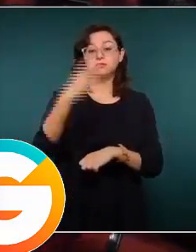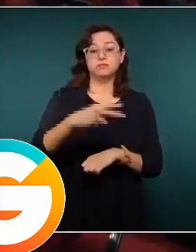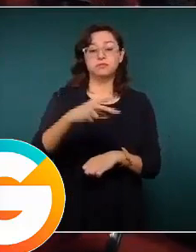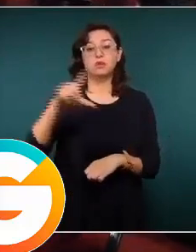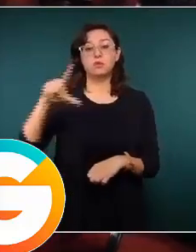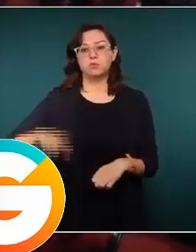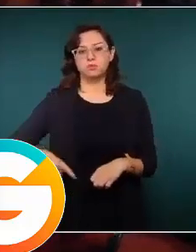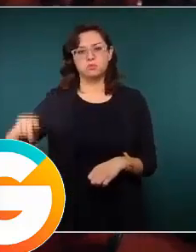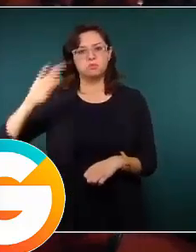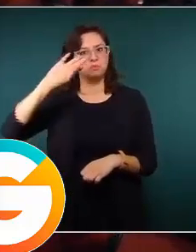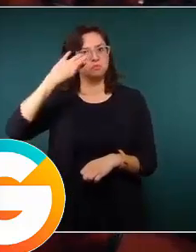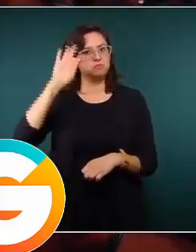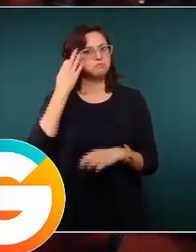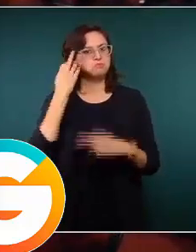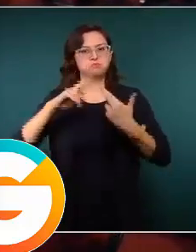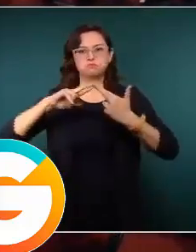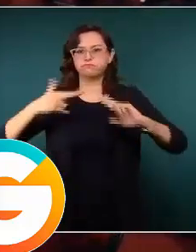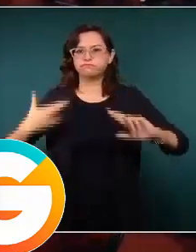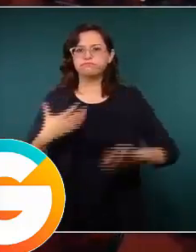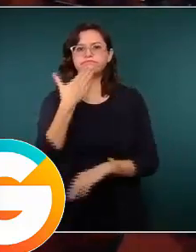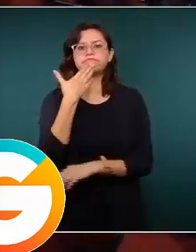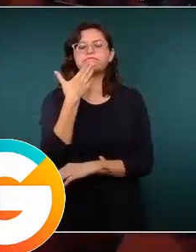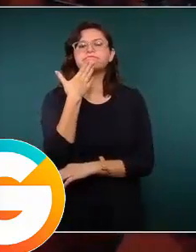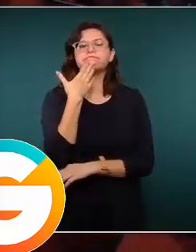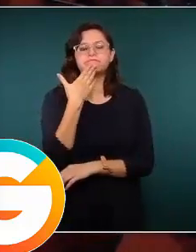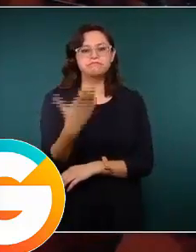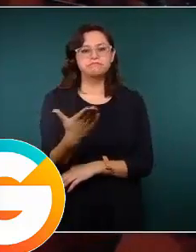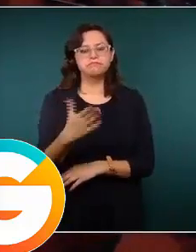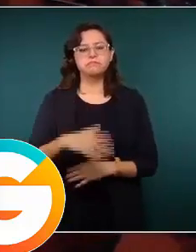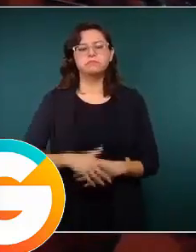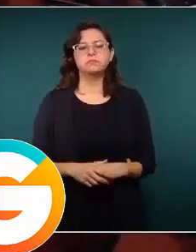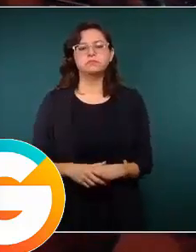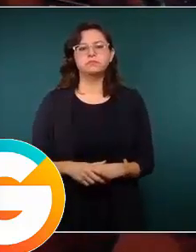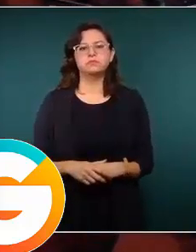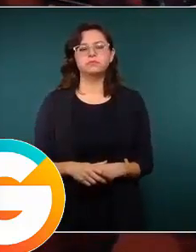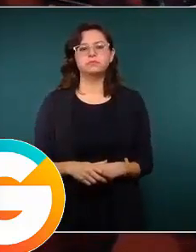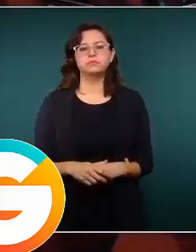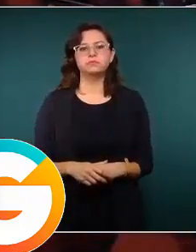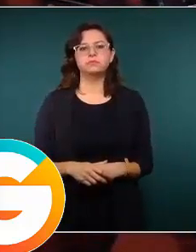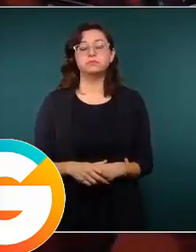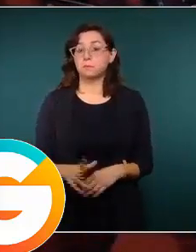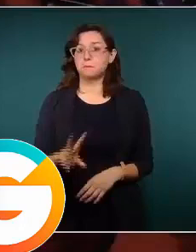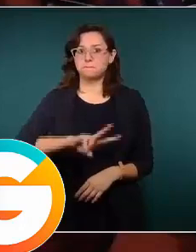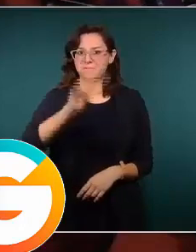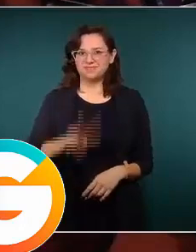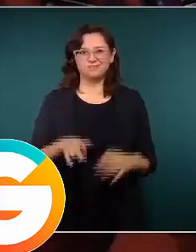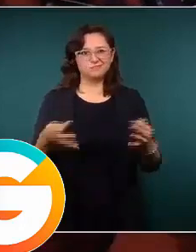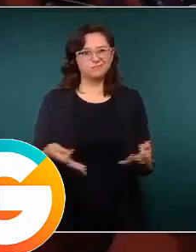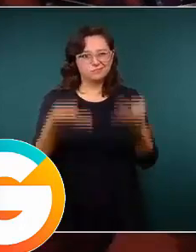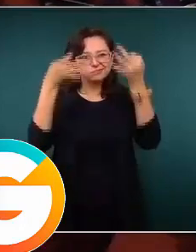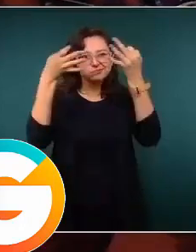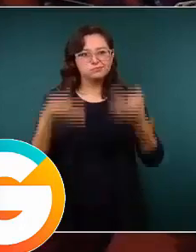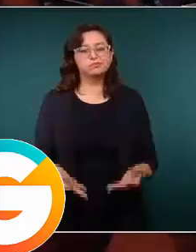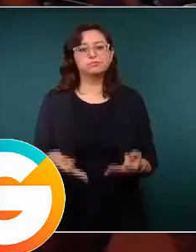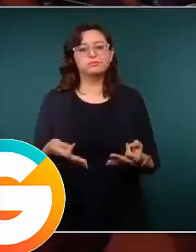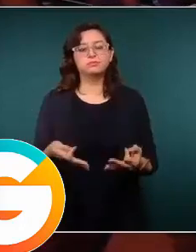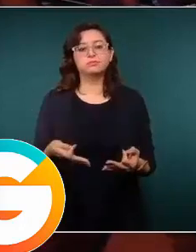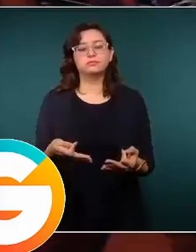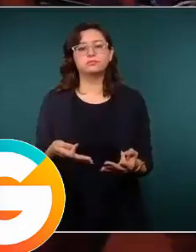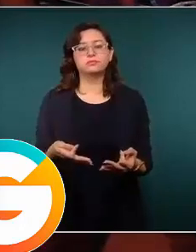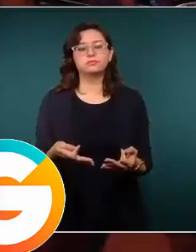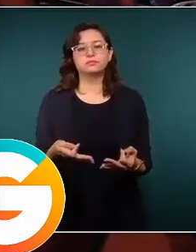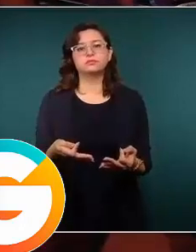gobierno federal. Es una relación, diría, ejemplar en